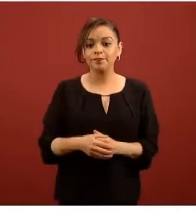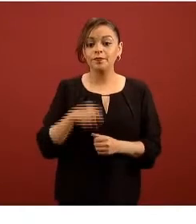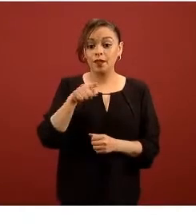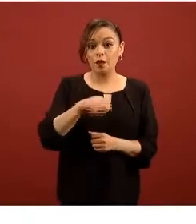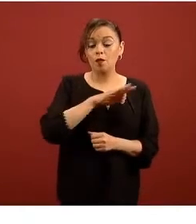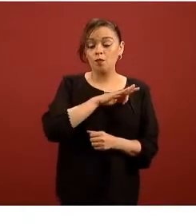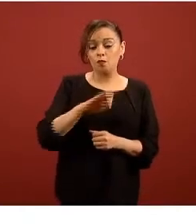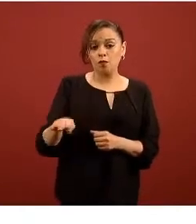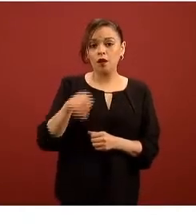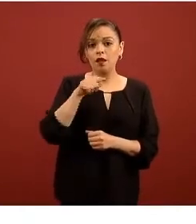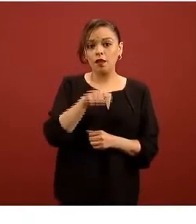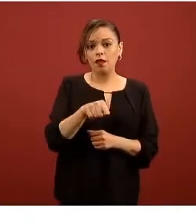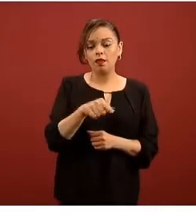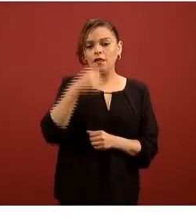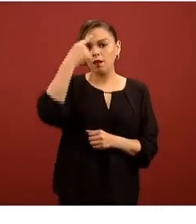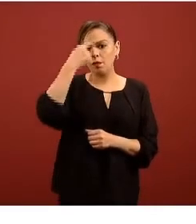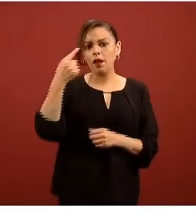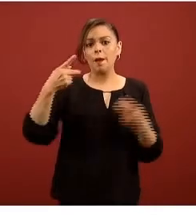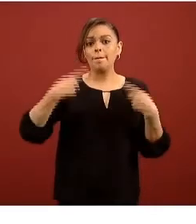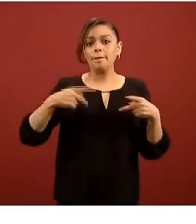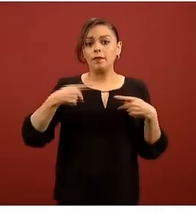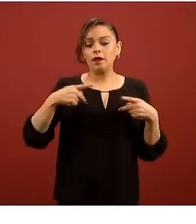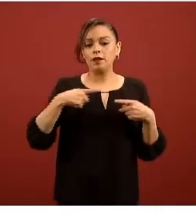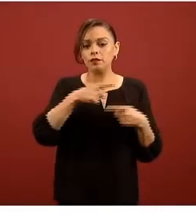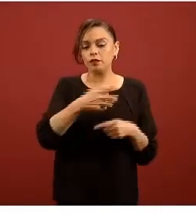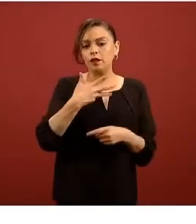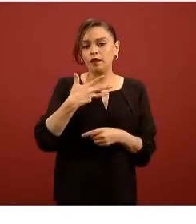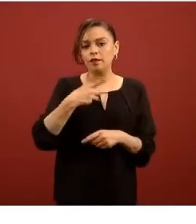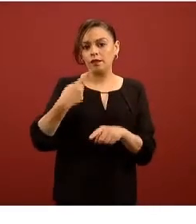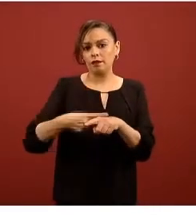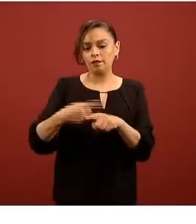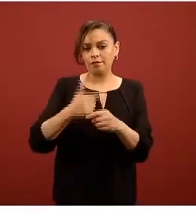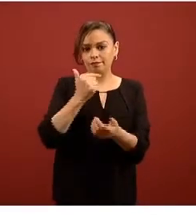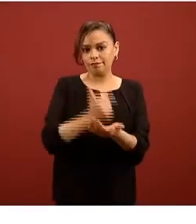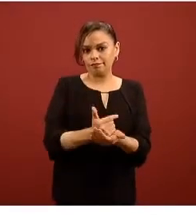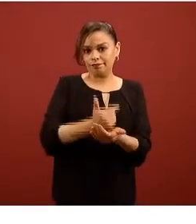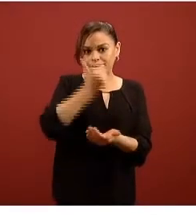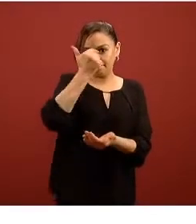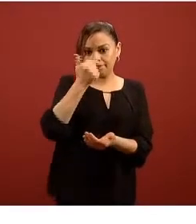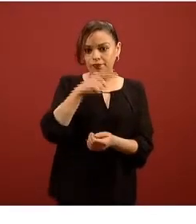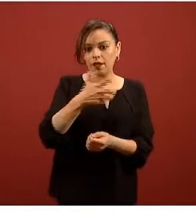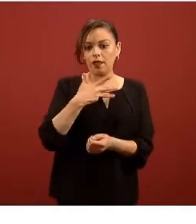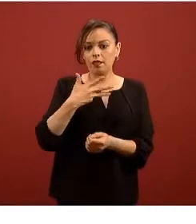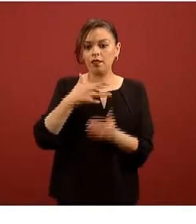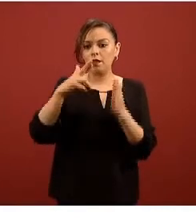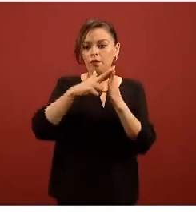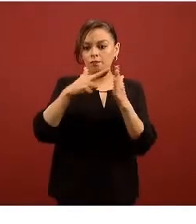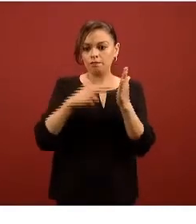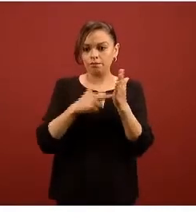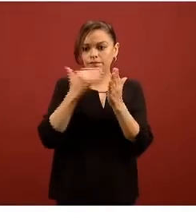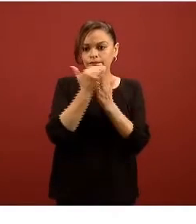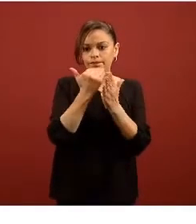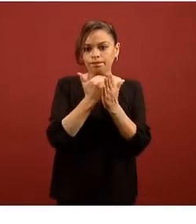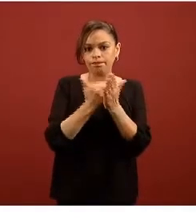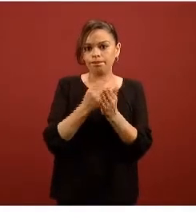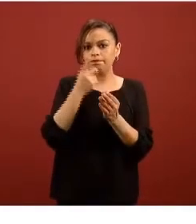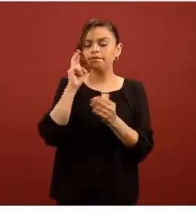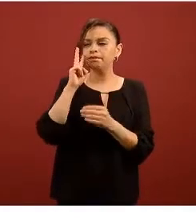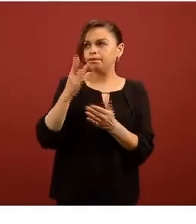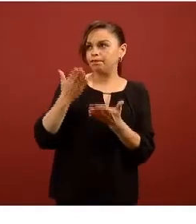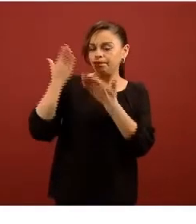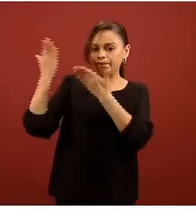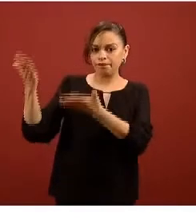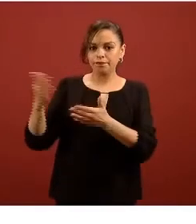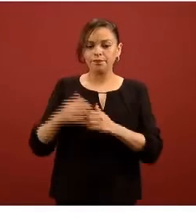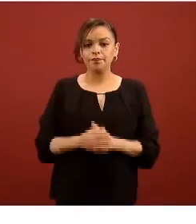este equipo en cuidados intensivos se apega a esa norma que está allí el ensamblaje también se hará en colaboración sin